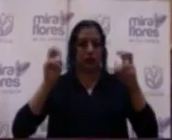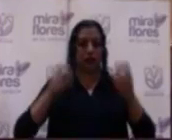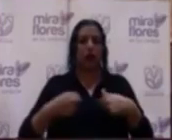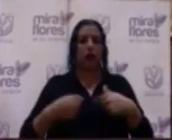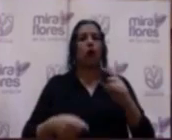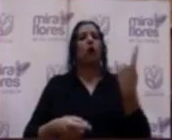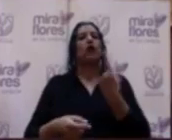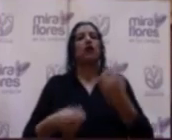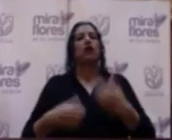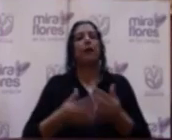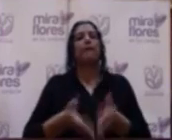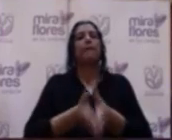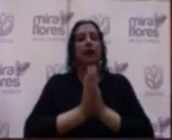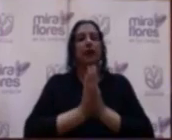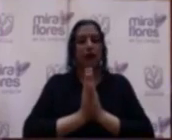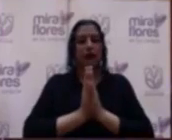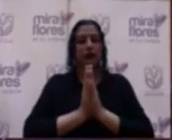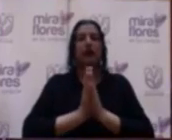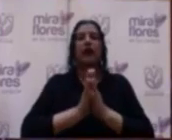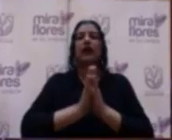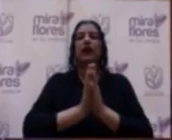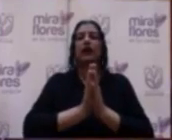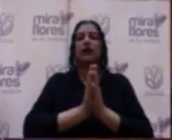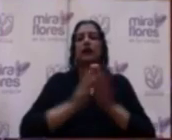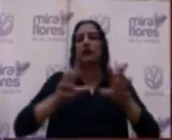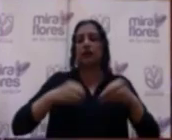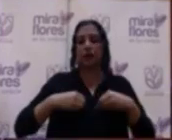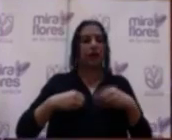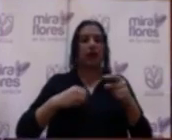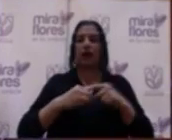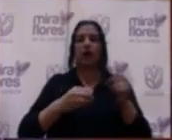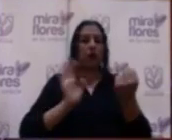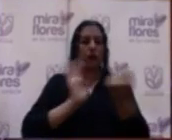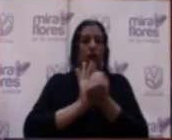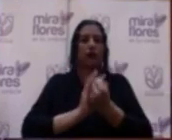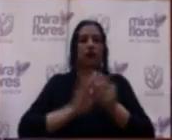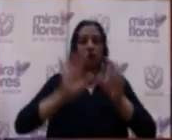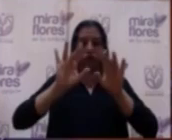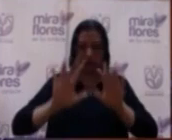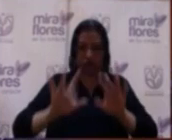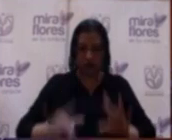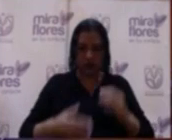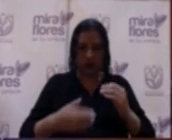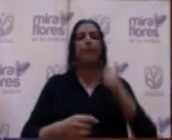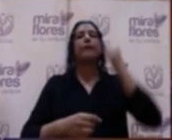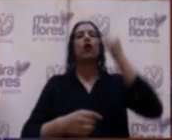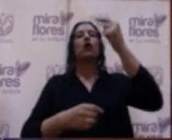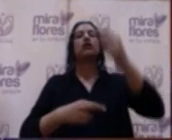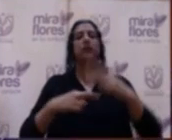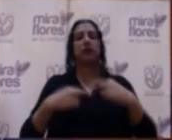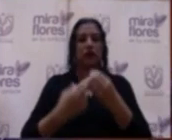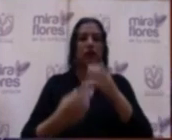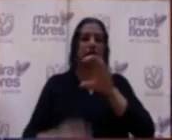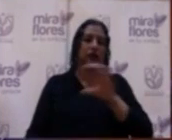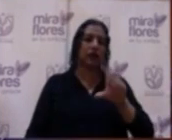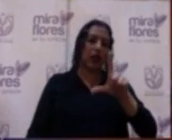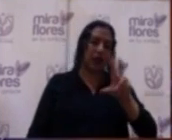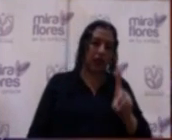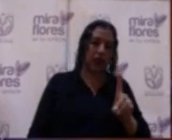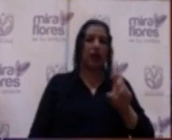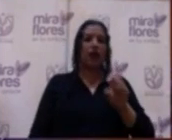pediría es que se exonere la aprobación del acta, porque tenemos que irnos, si no, hasta la próxima sesión del CCLD para